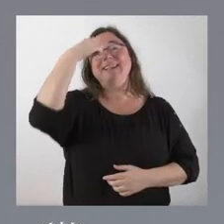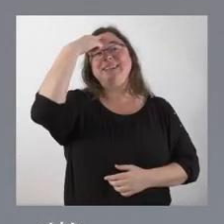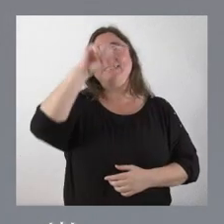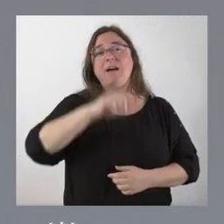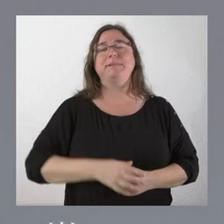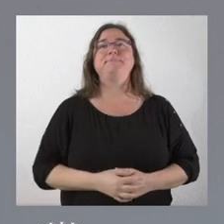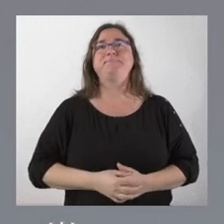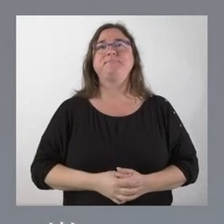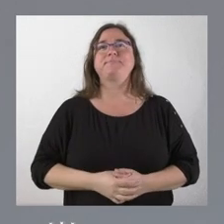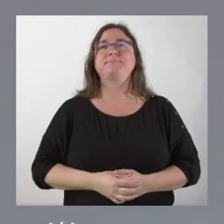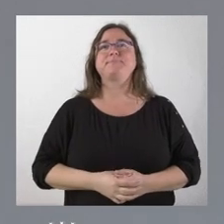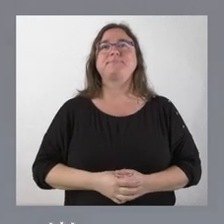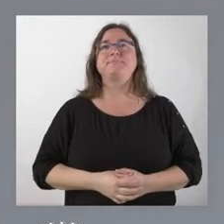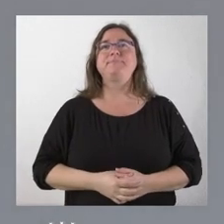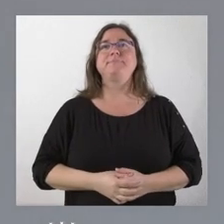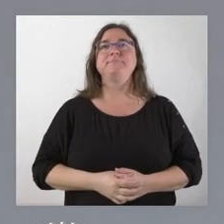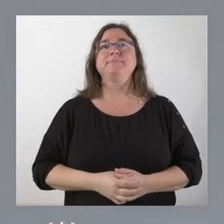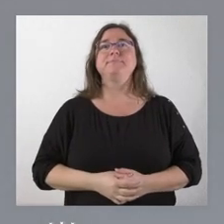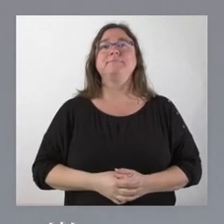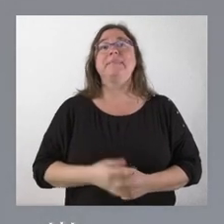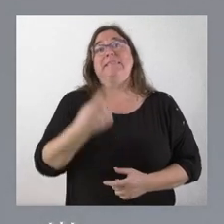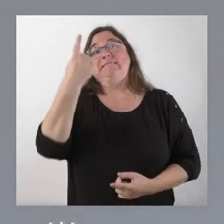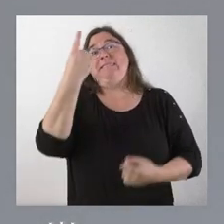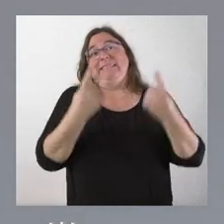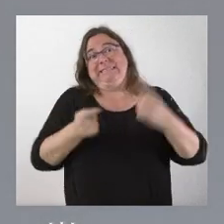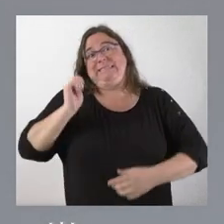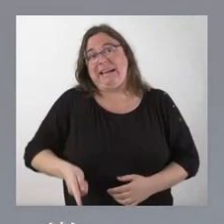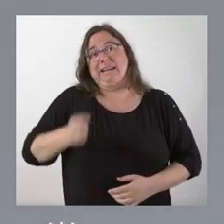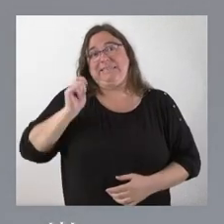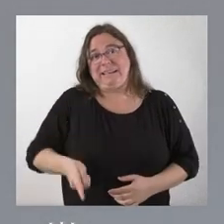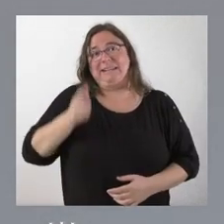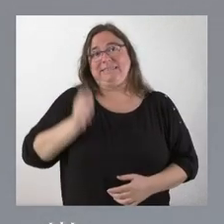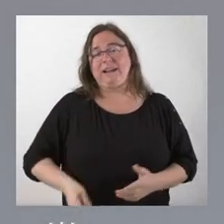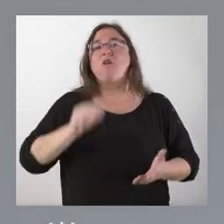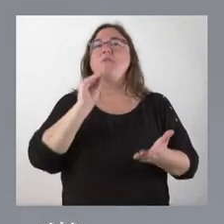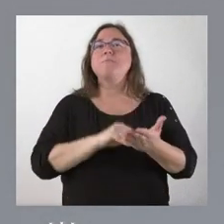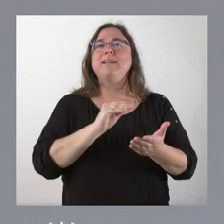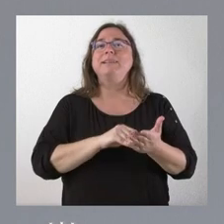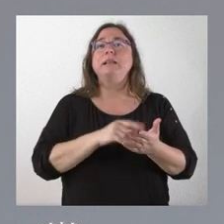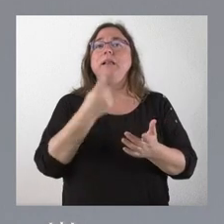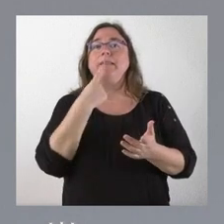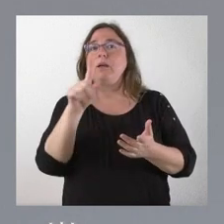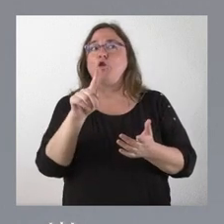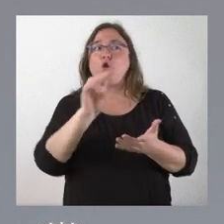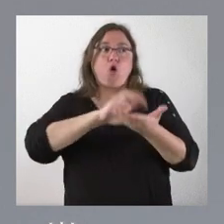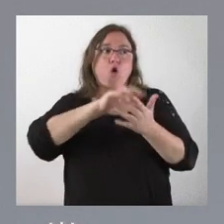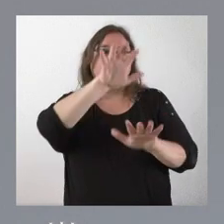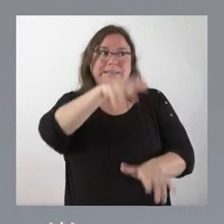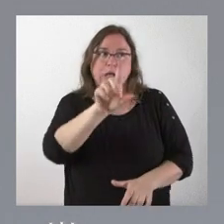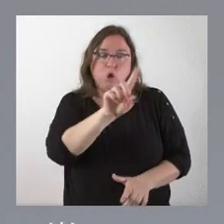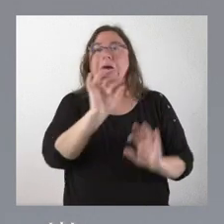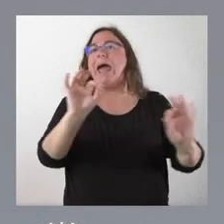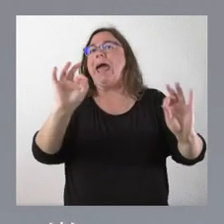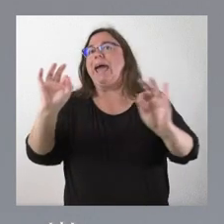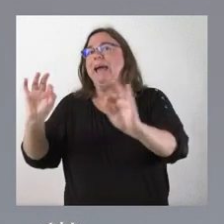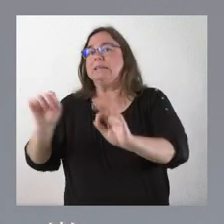indebida frecuencia hay proyectos, no lo digo por Castilla y León, es un